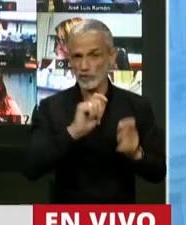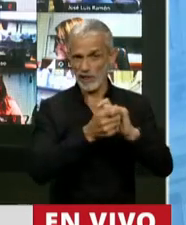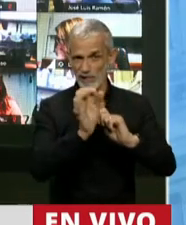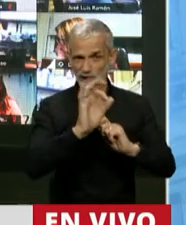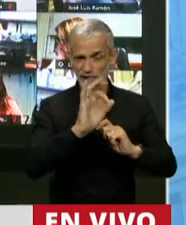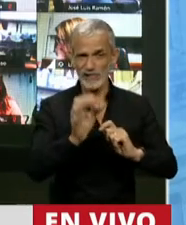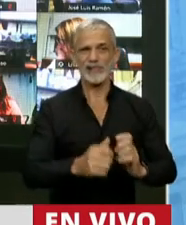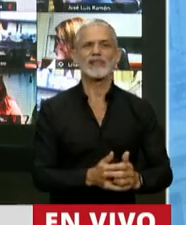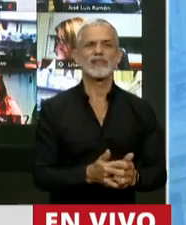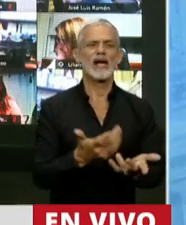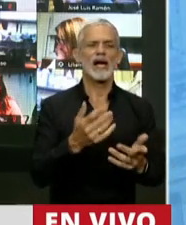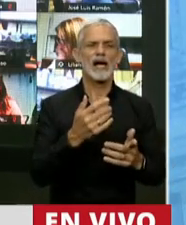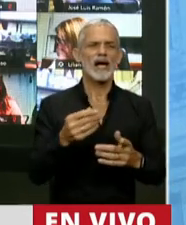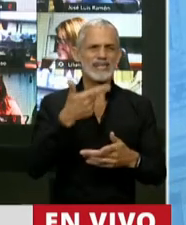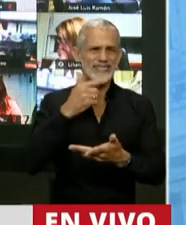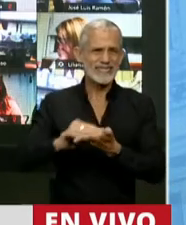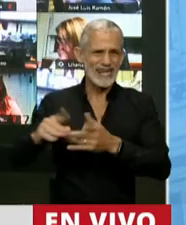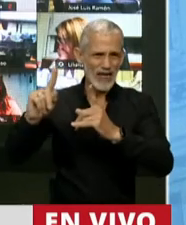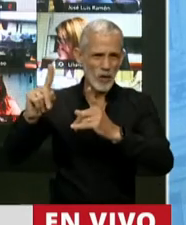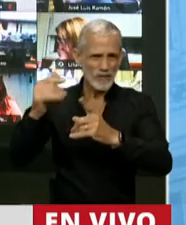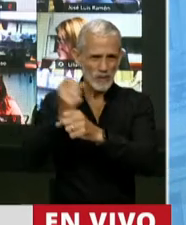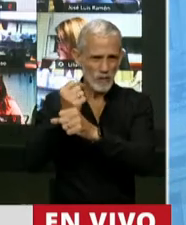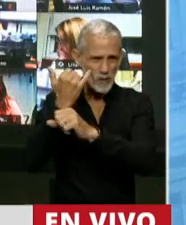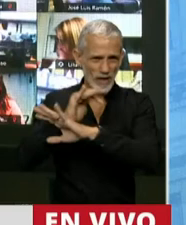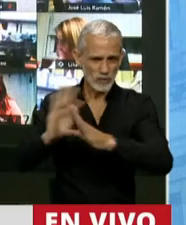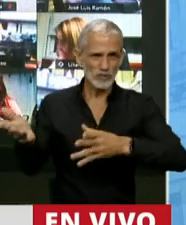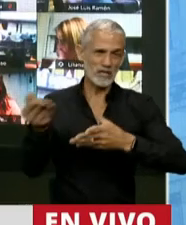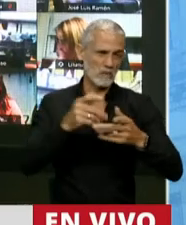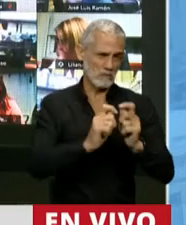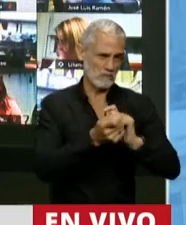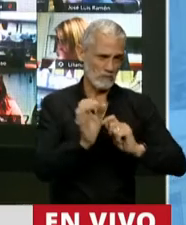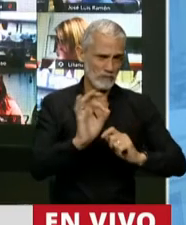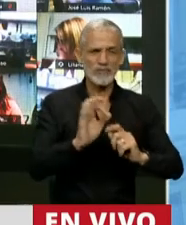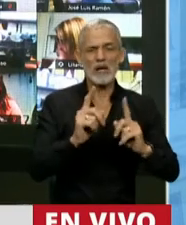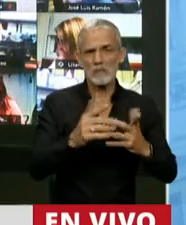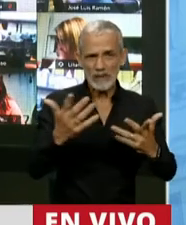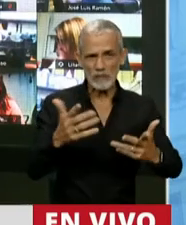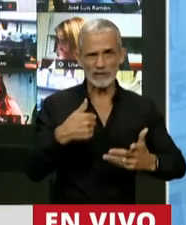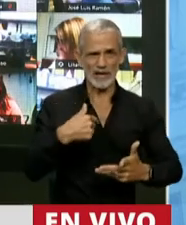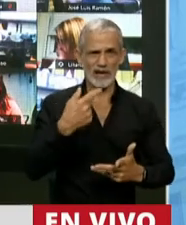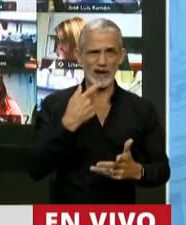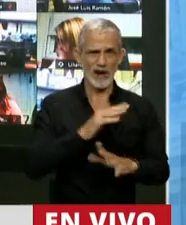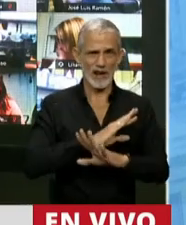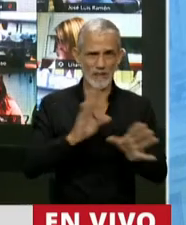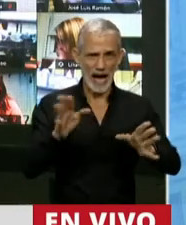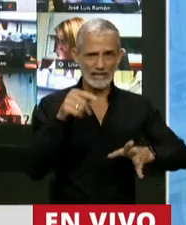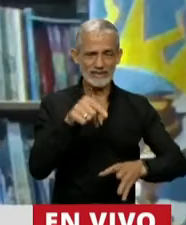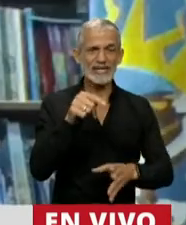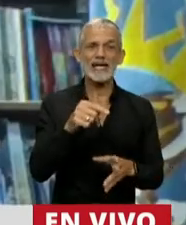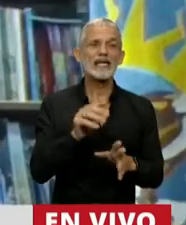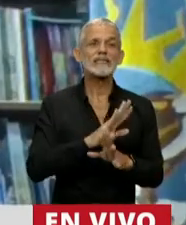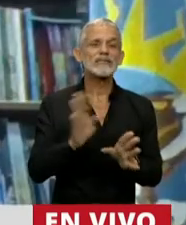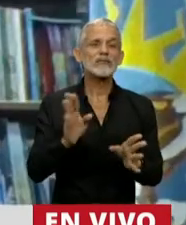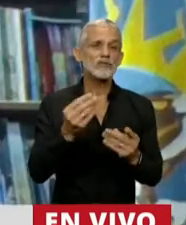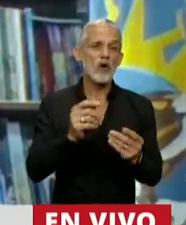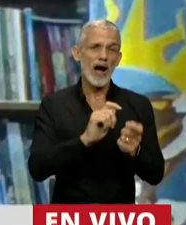modificaciones de la media sanción del Senado de la Nación. Con lo cual, señor Presidente, estas son